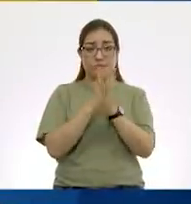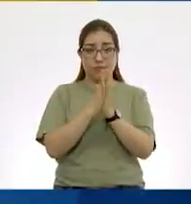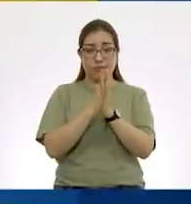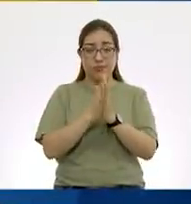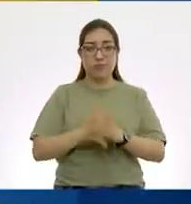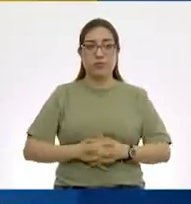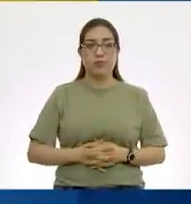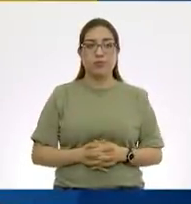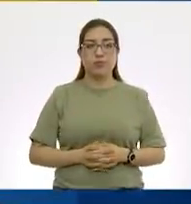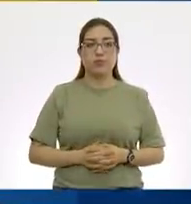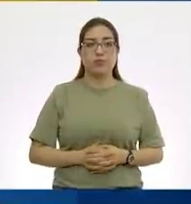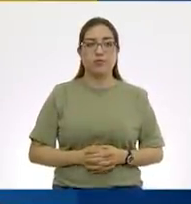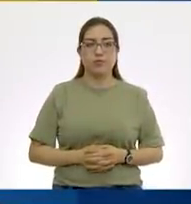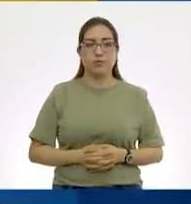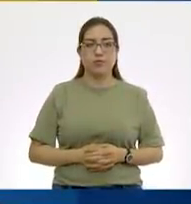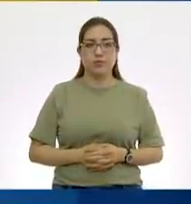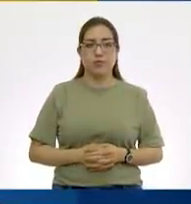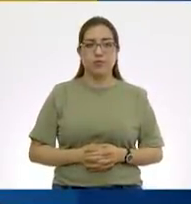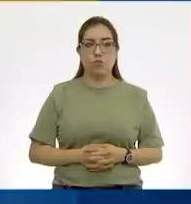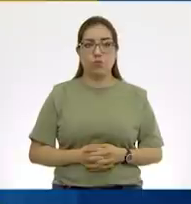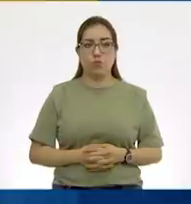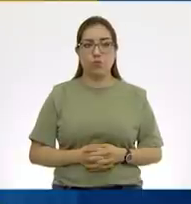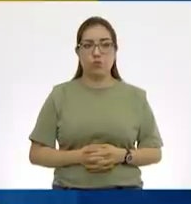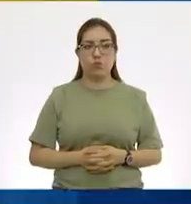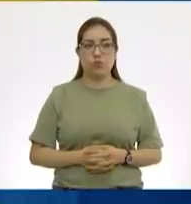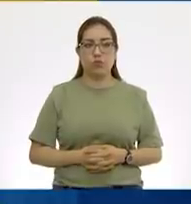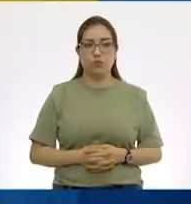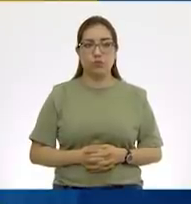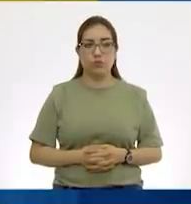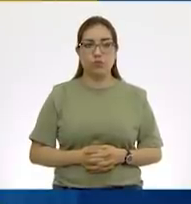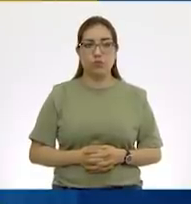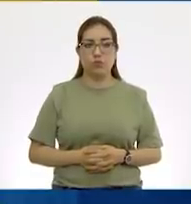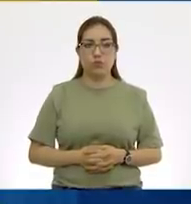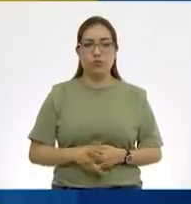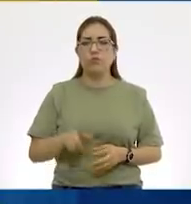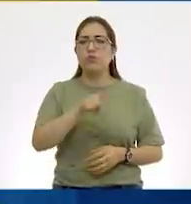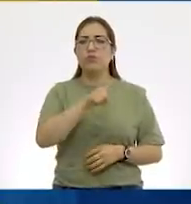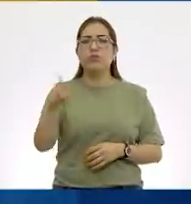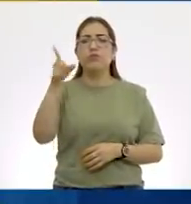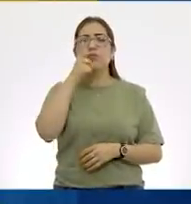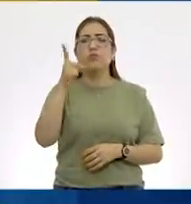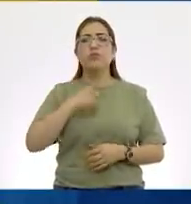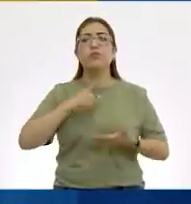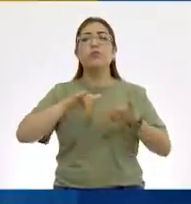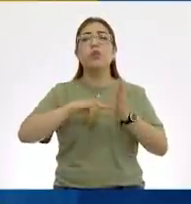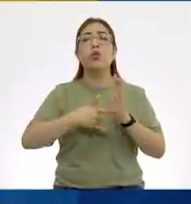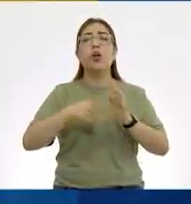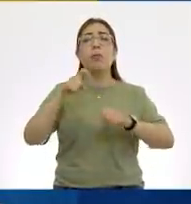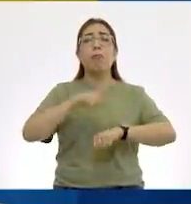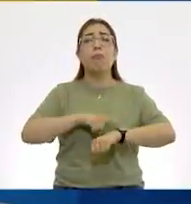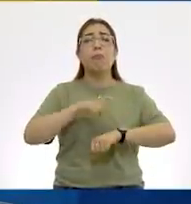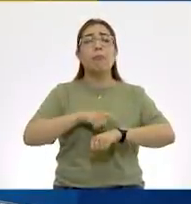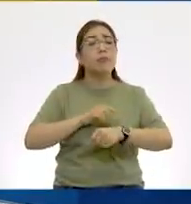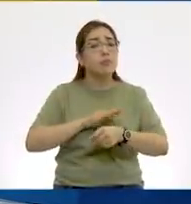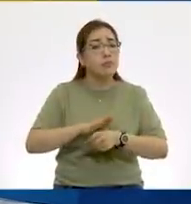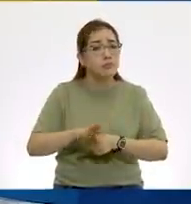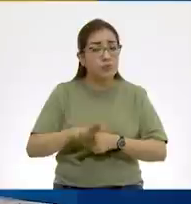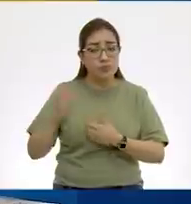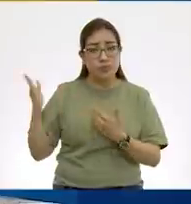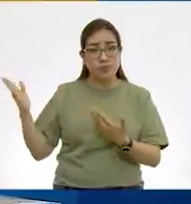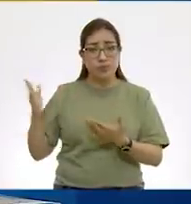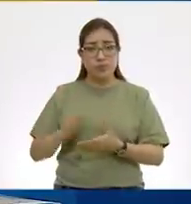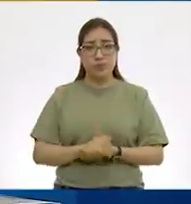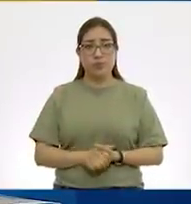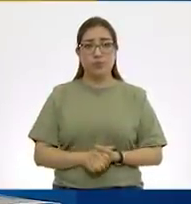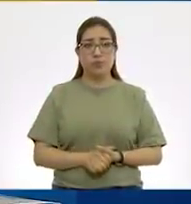de decirme qué horas tenemos en este